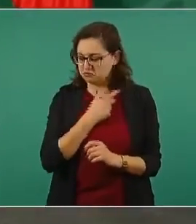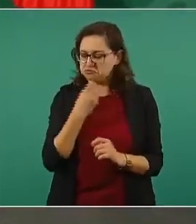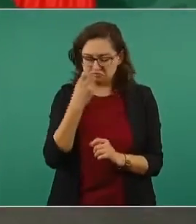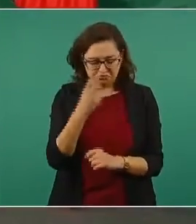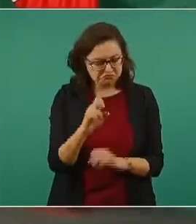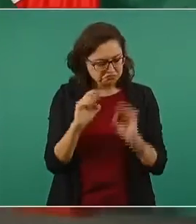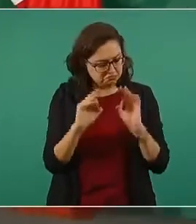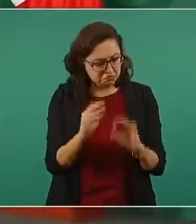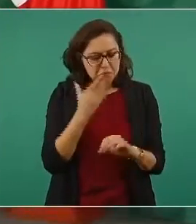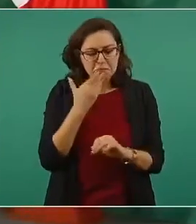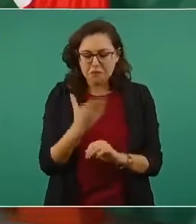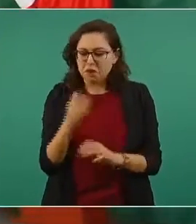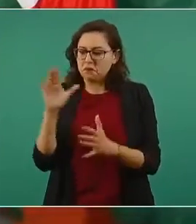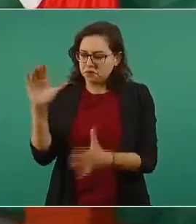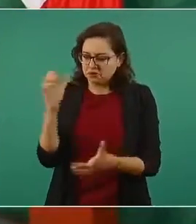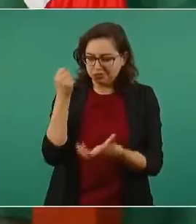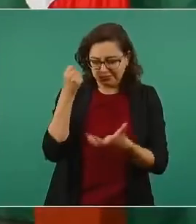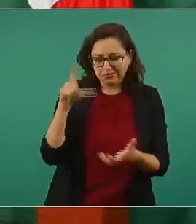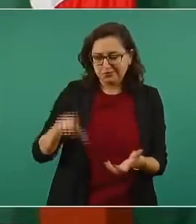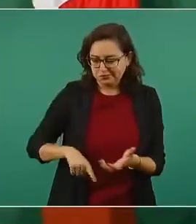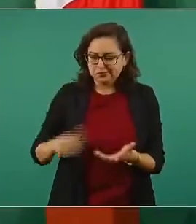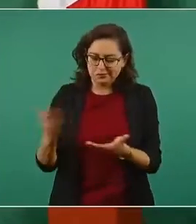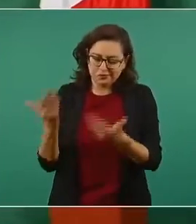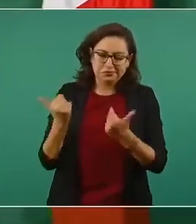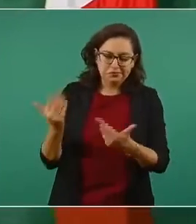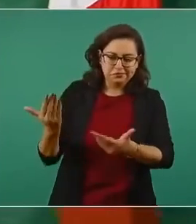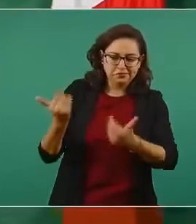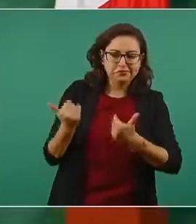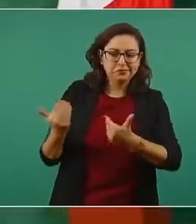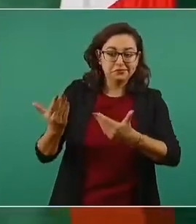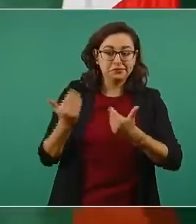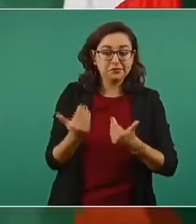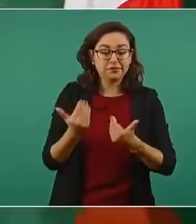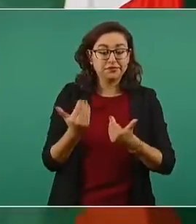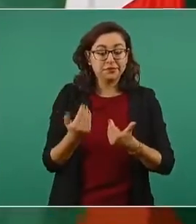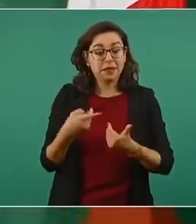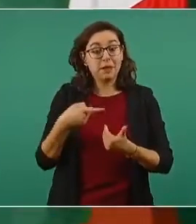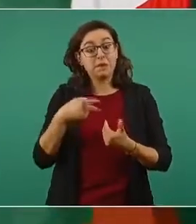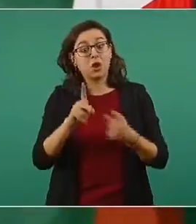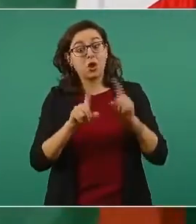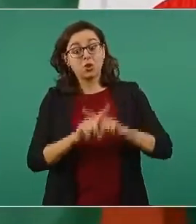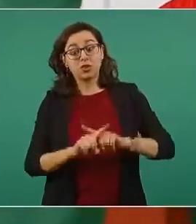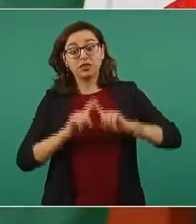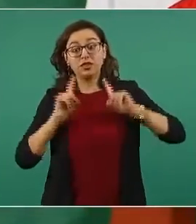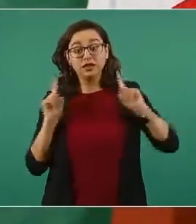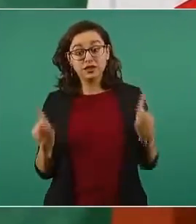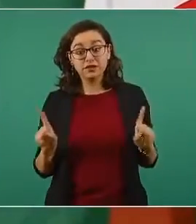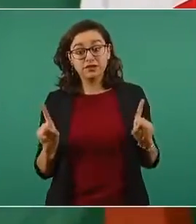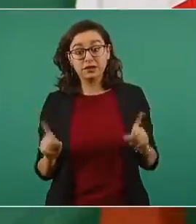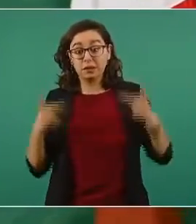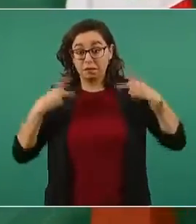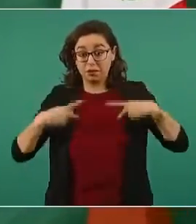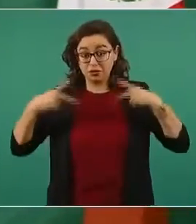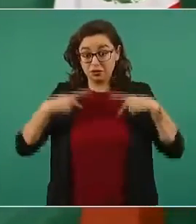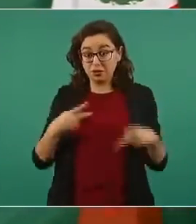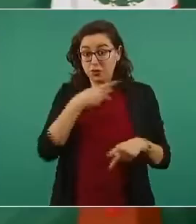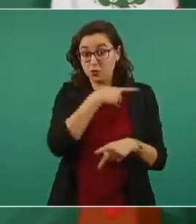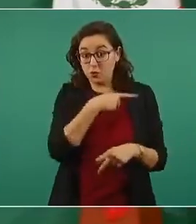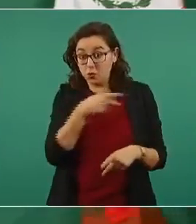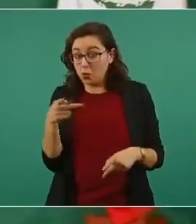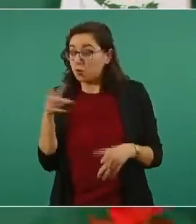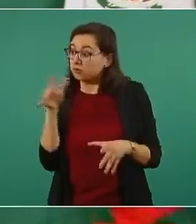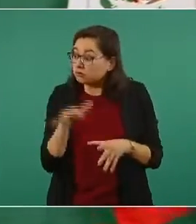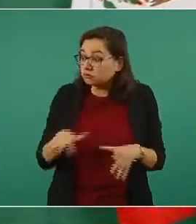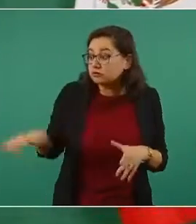usan al Estado. Cuando se trata de ayudar a los pobres, a los